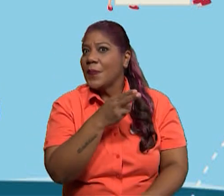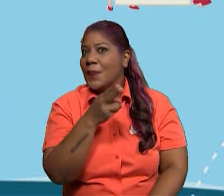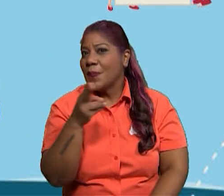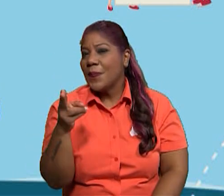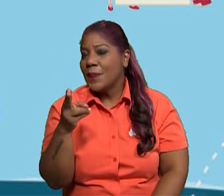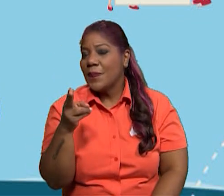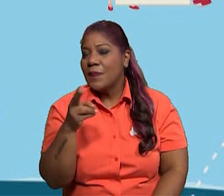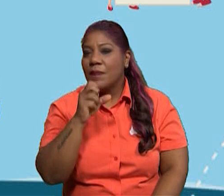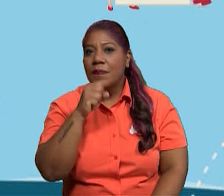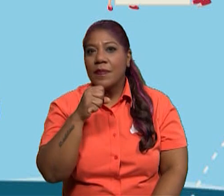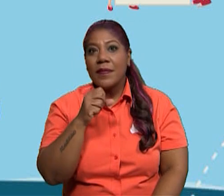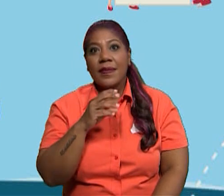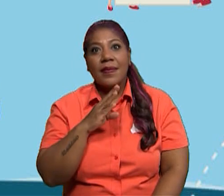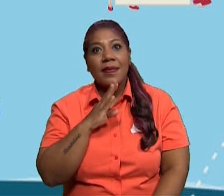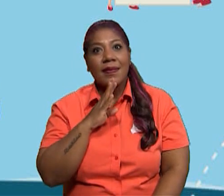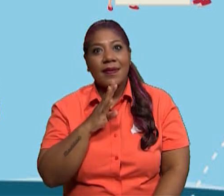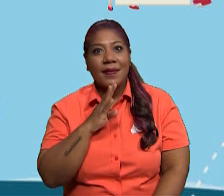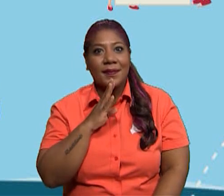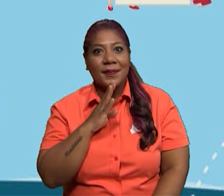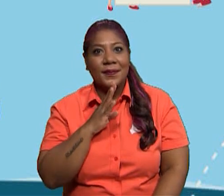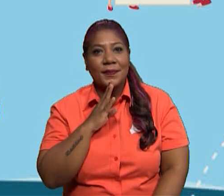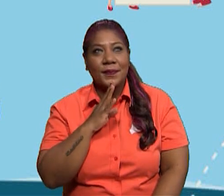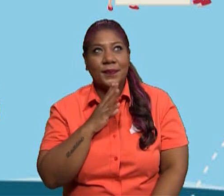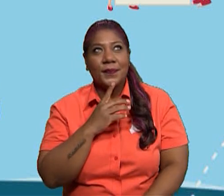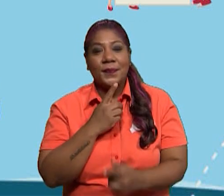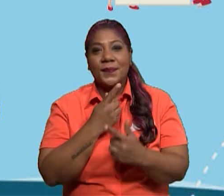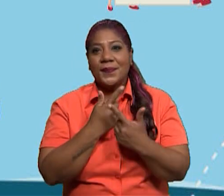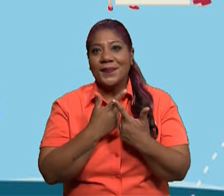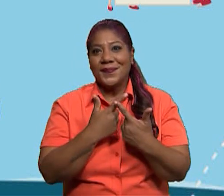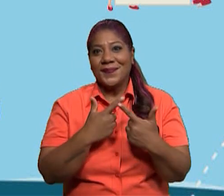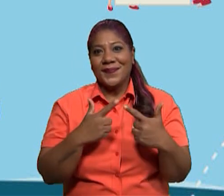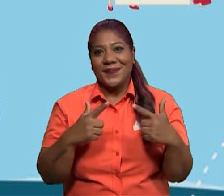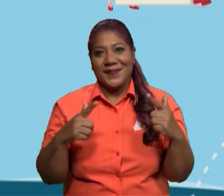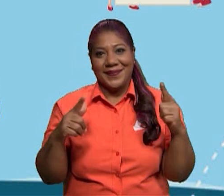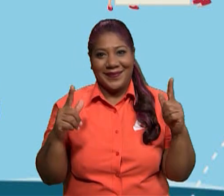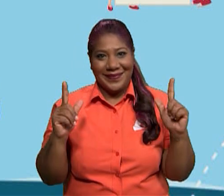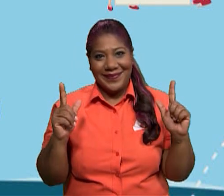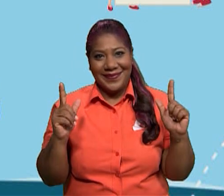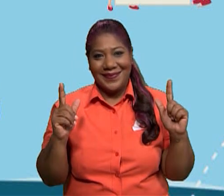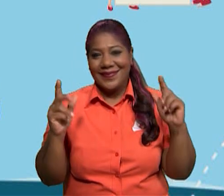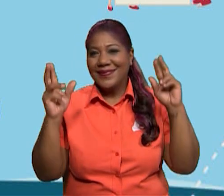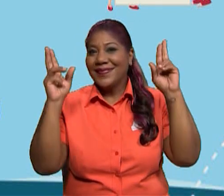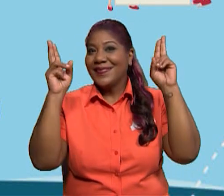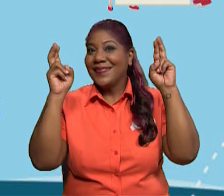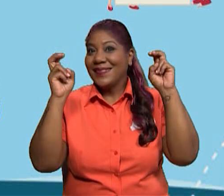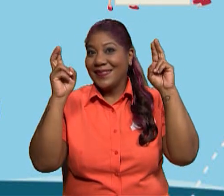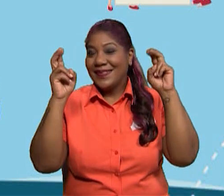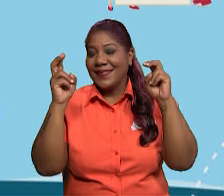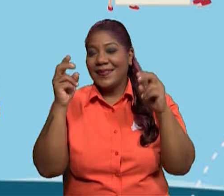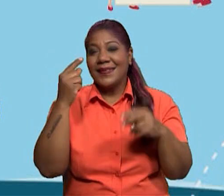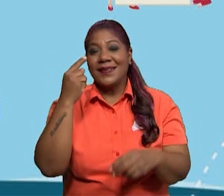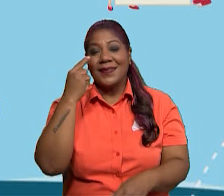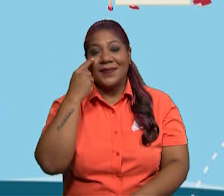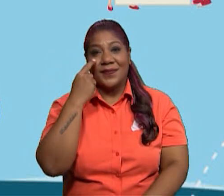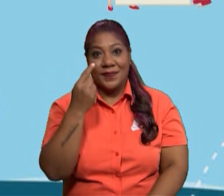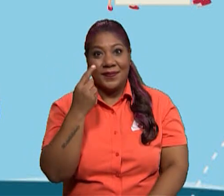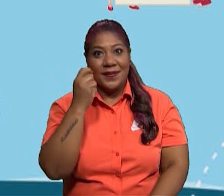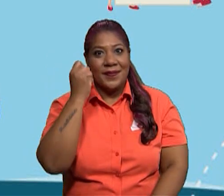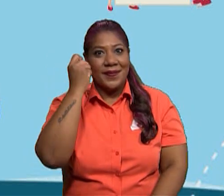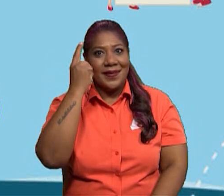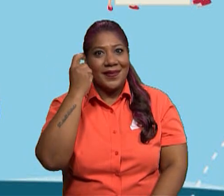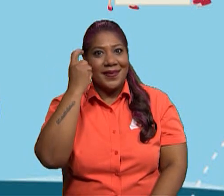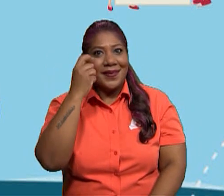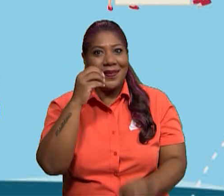conversar, a hablar libremente? Bueno, el tema de hoy, para representar la estructura del tema